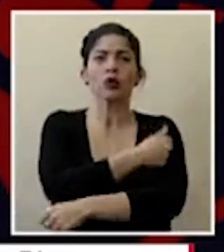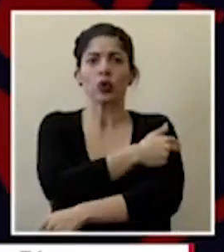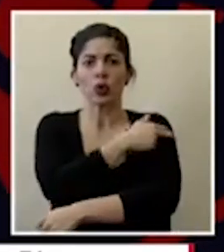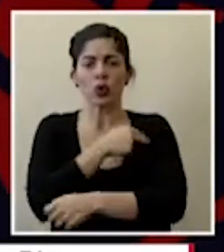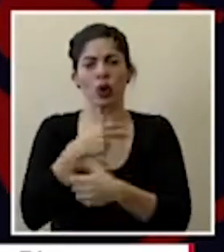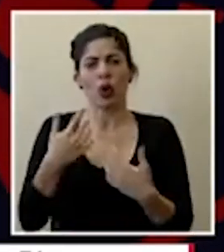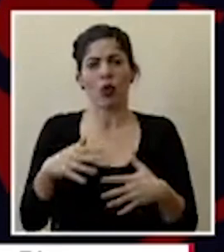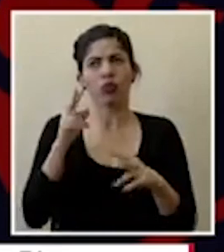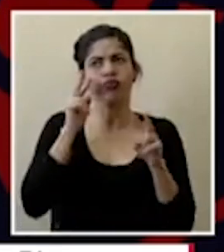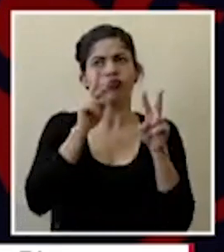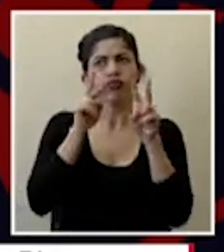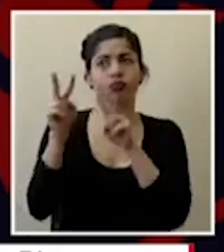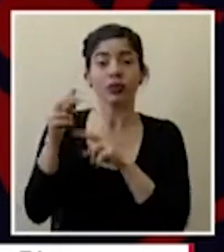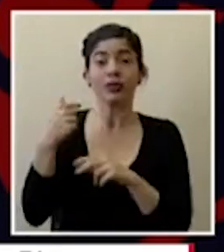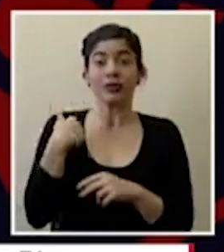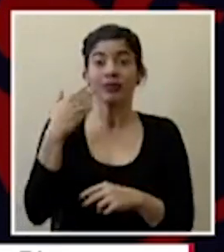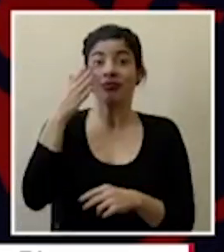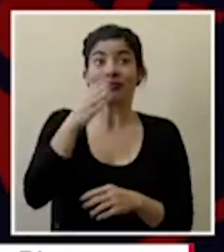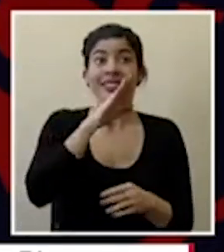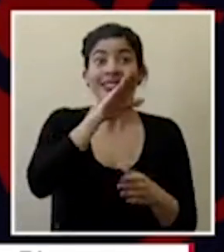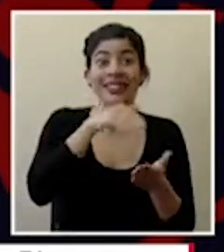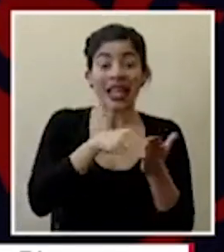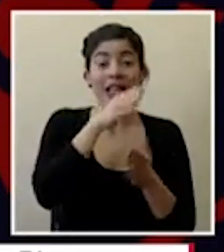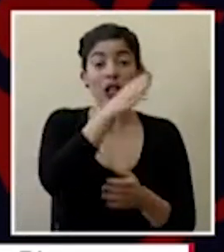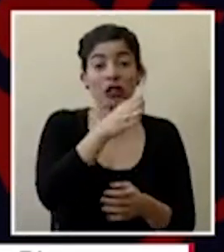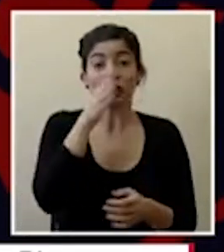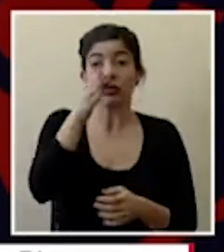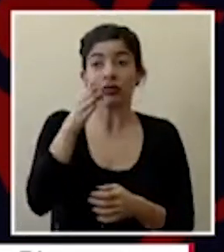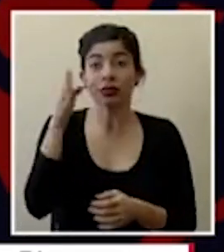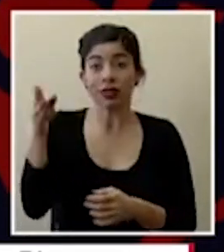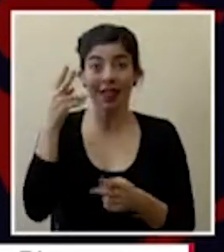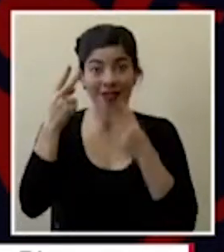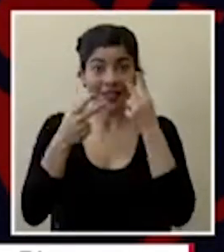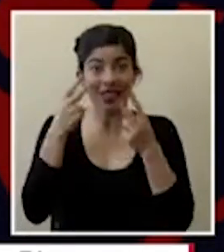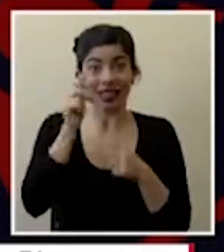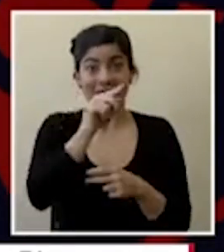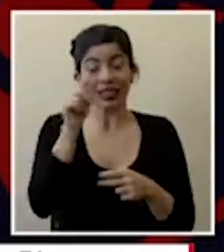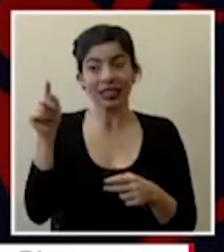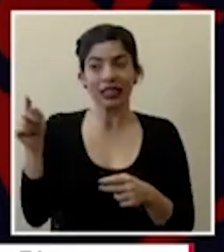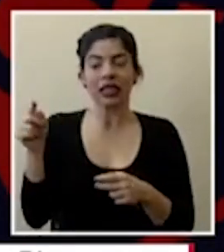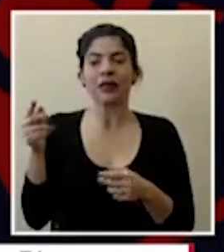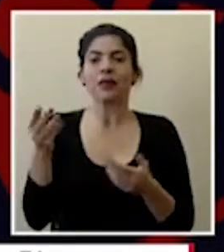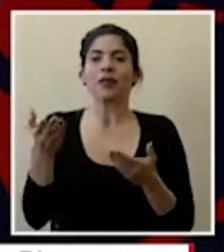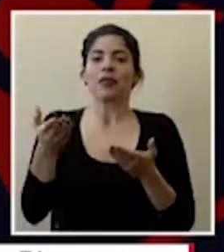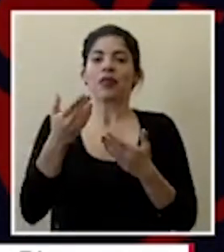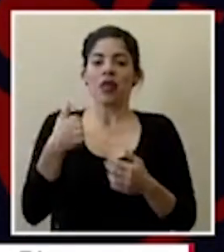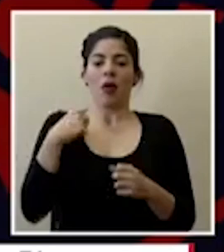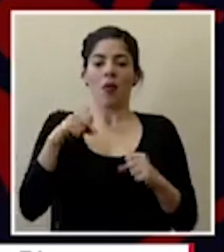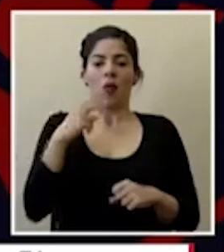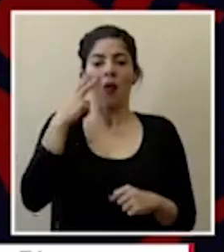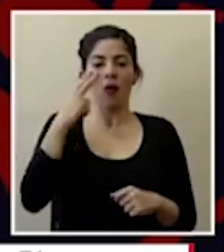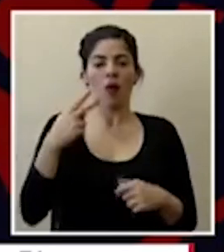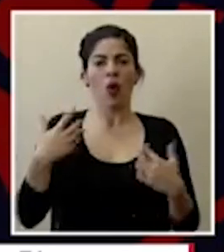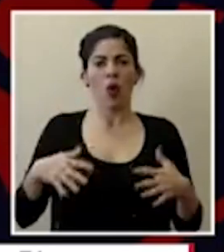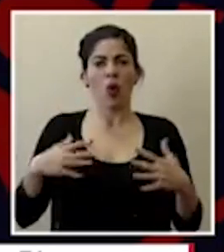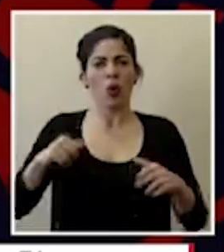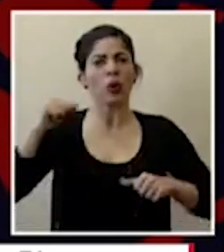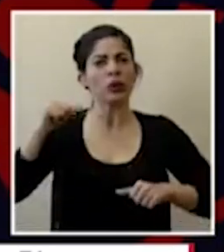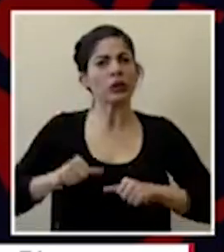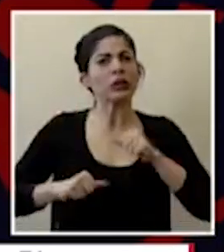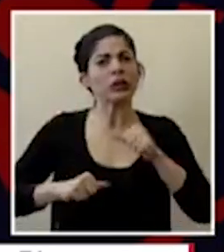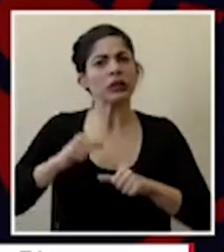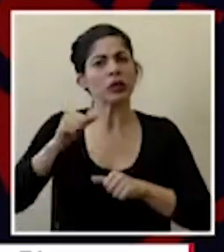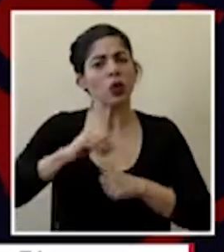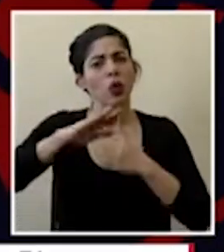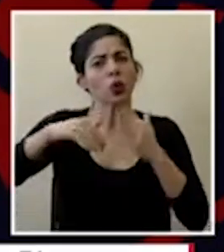este el haber ido a los centros esta semana a los que visitamos nos hace ver el esfuerzo que está realizando todo